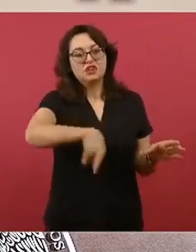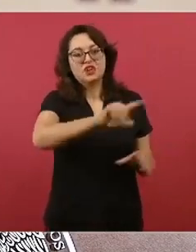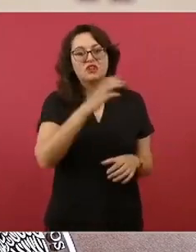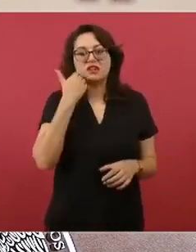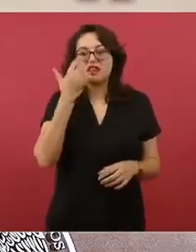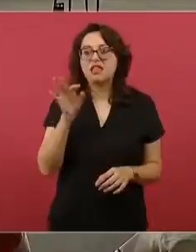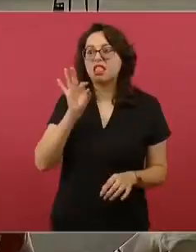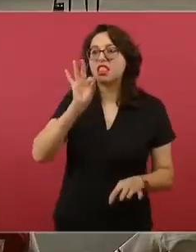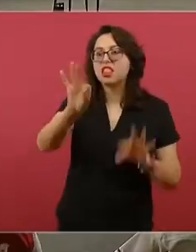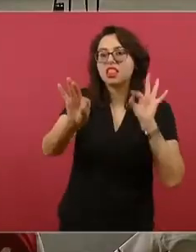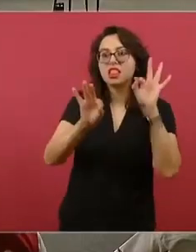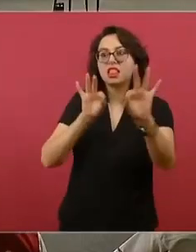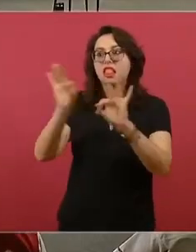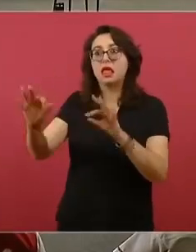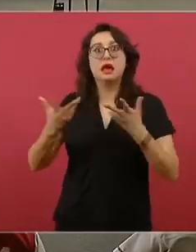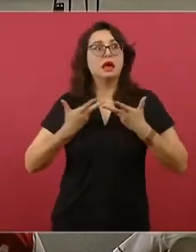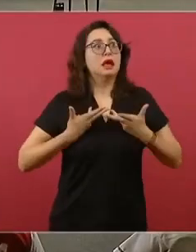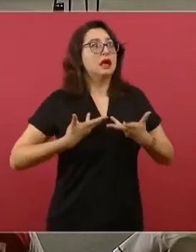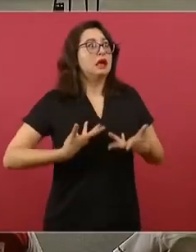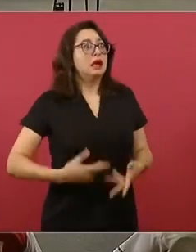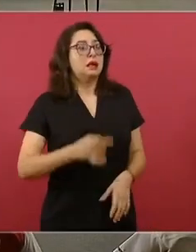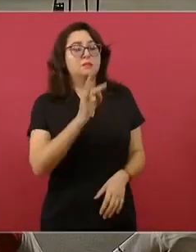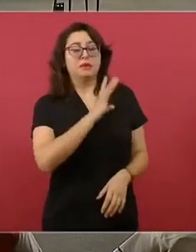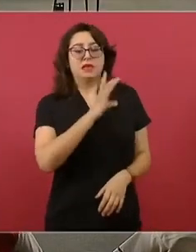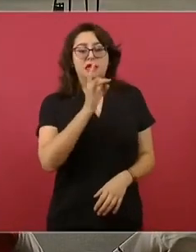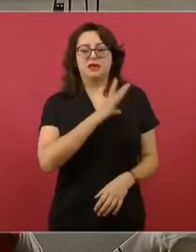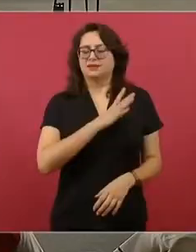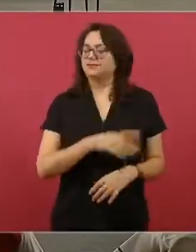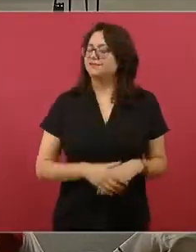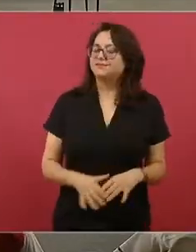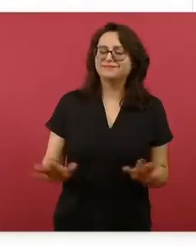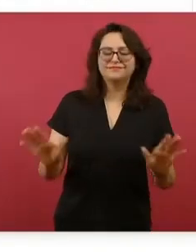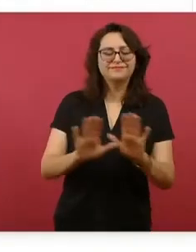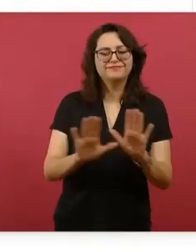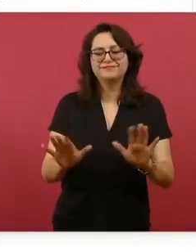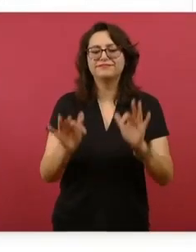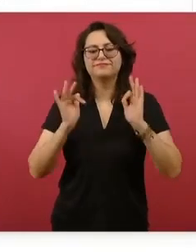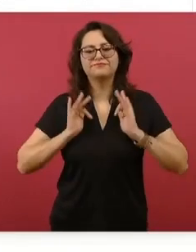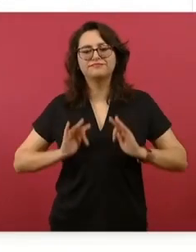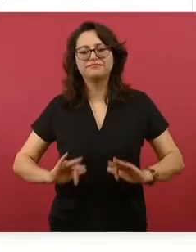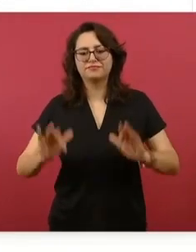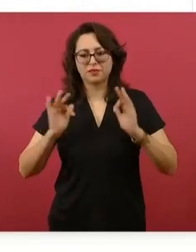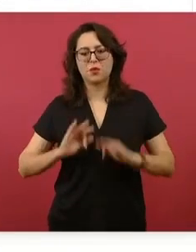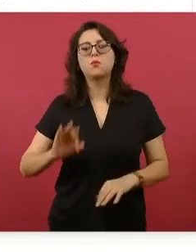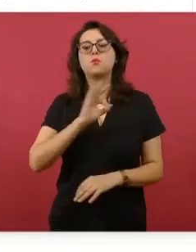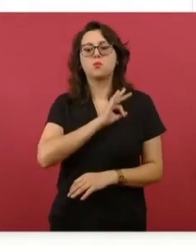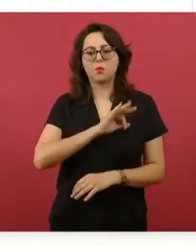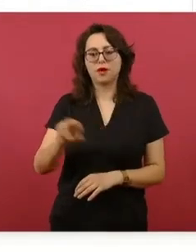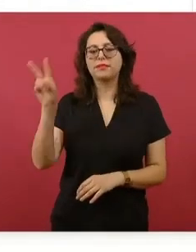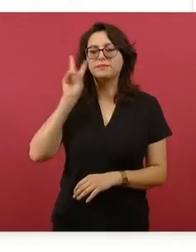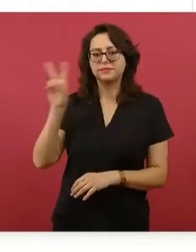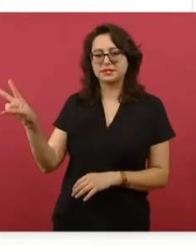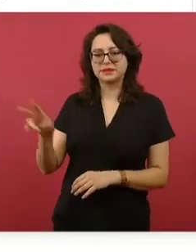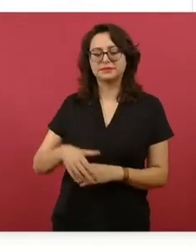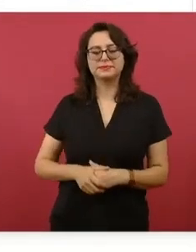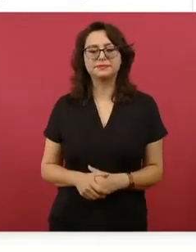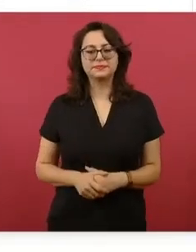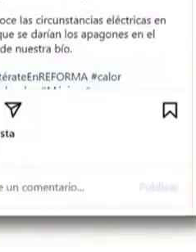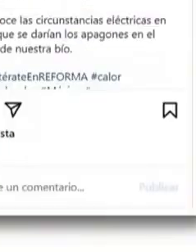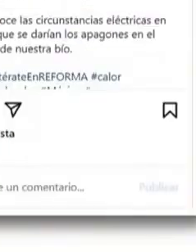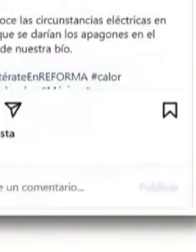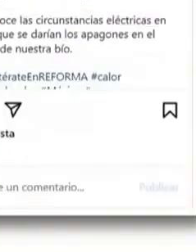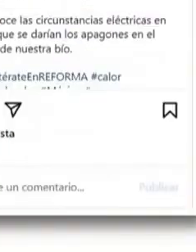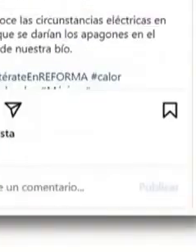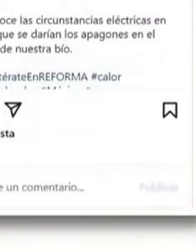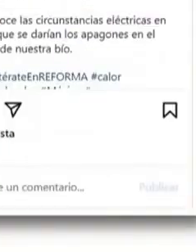Electricidad cuenta con capacidad suficiente para atender la demanda máxima de energía durante el verano. Y